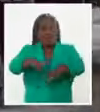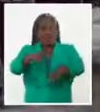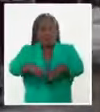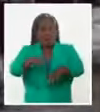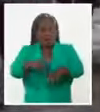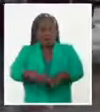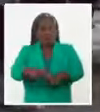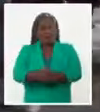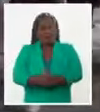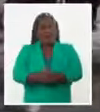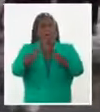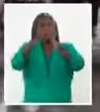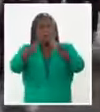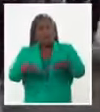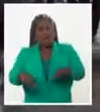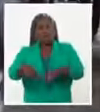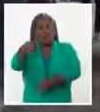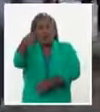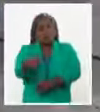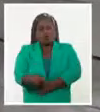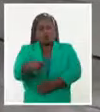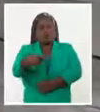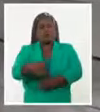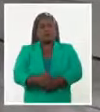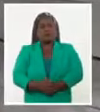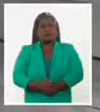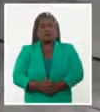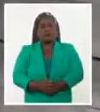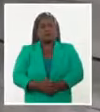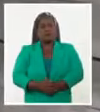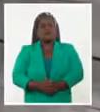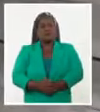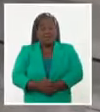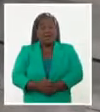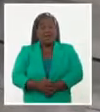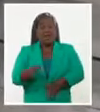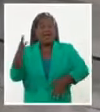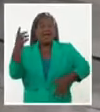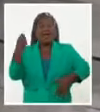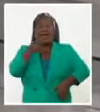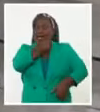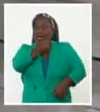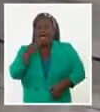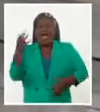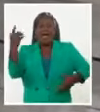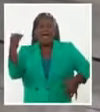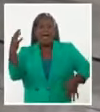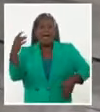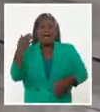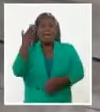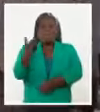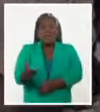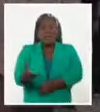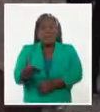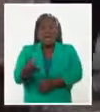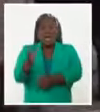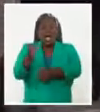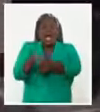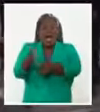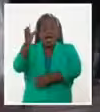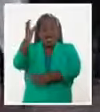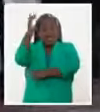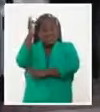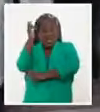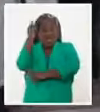¡Bienaventuranza! ¡Paz! ¡Justicia! Pidele a la ceiba este noviembre que